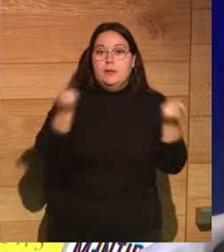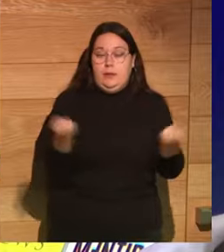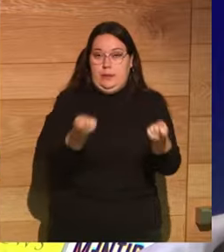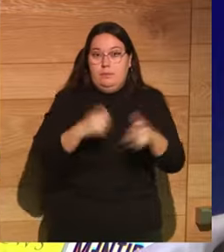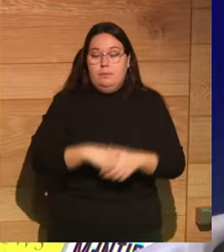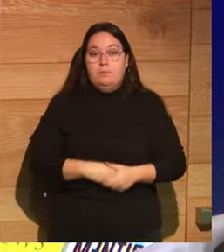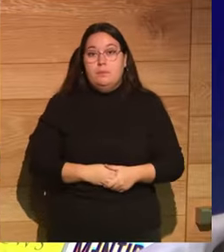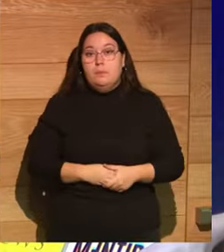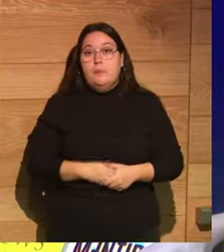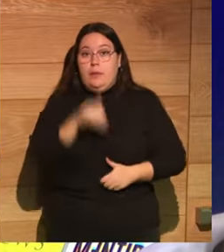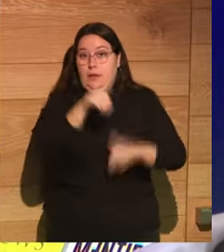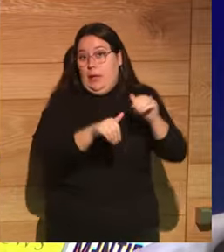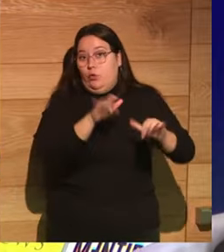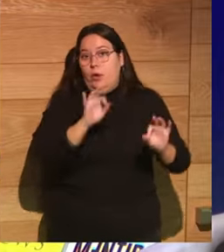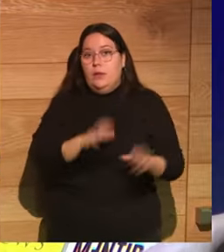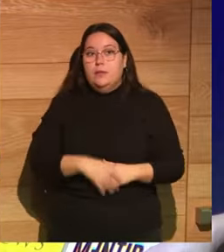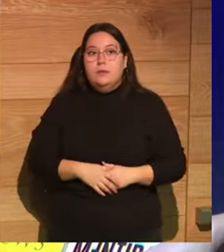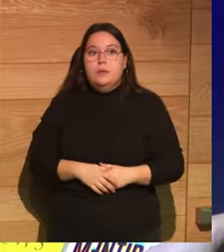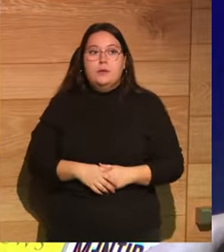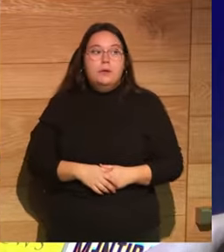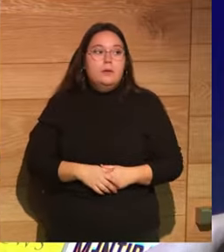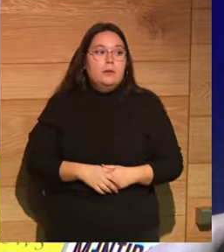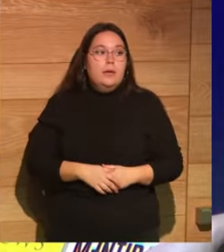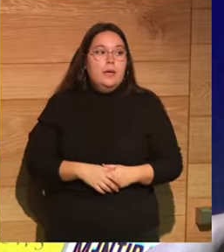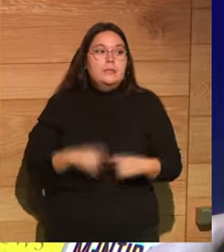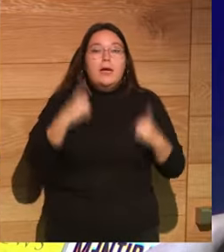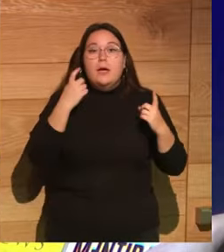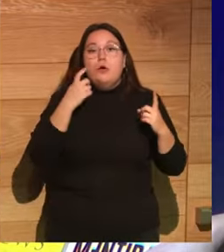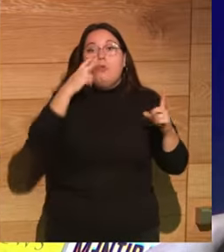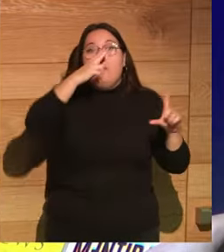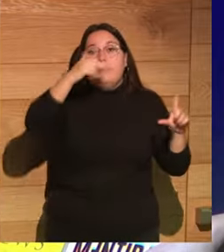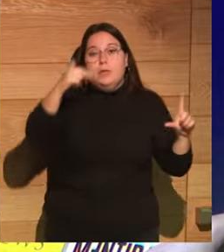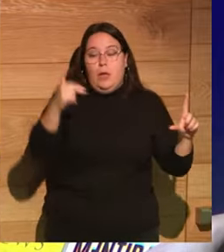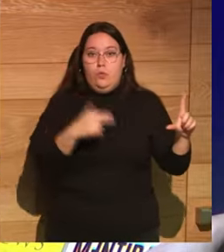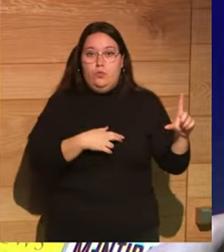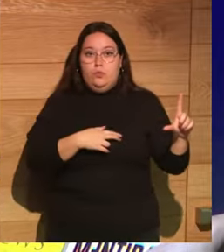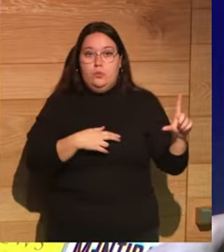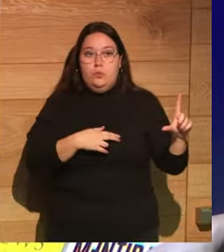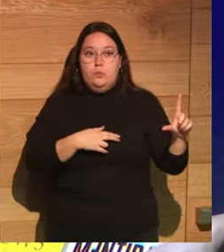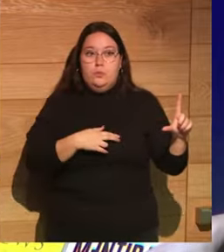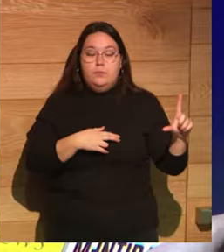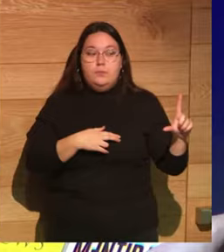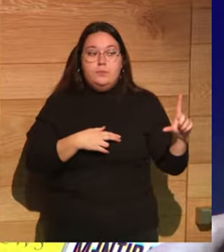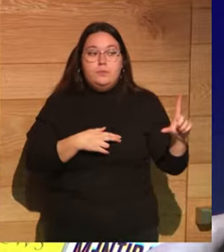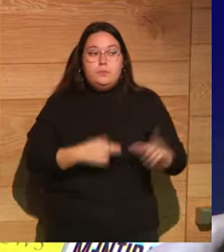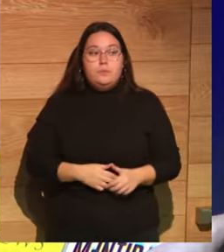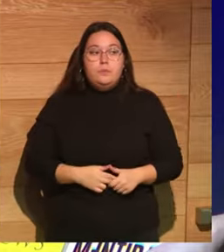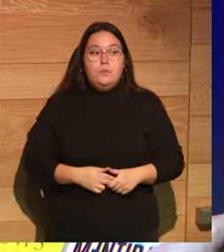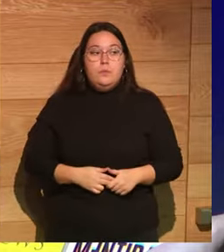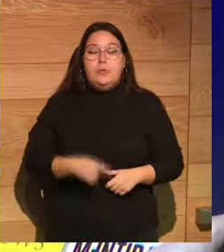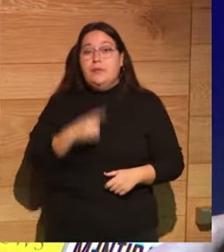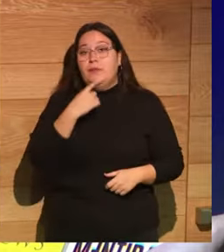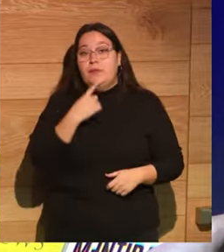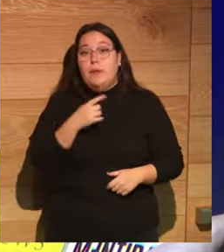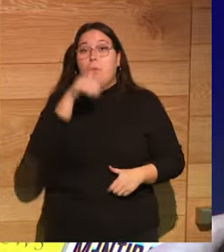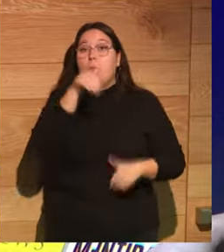muchos que apoyan, son titulipicti, es decir, que están pintados, programmatas se llaman. Entonces te dicen, vota a este